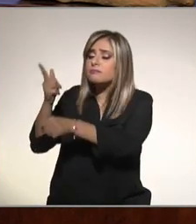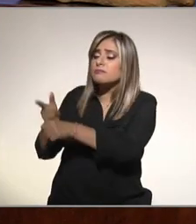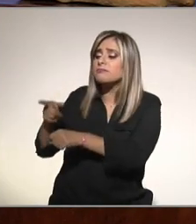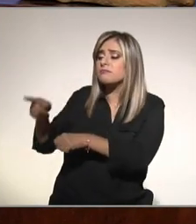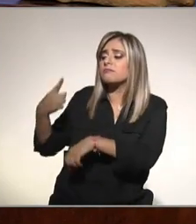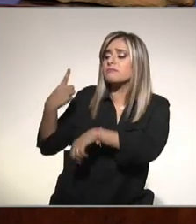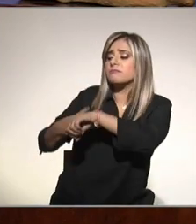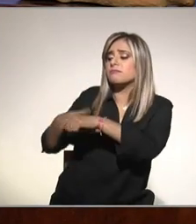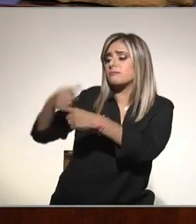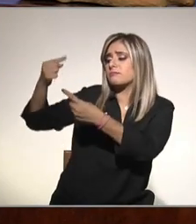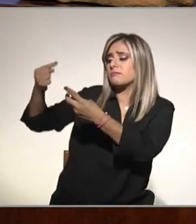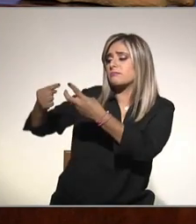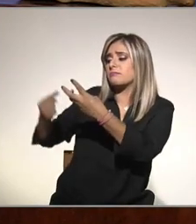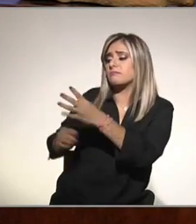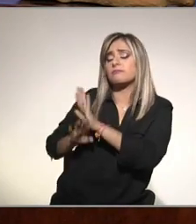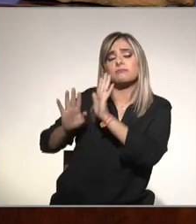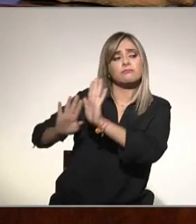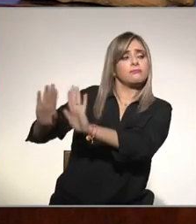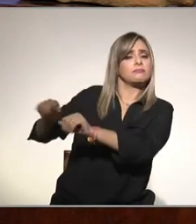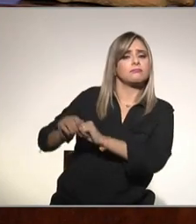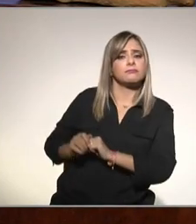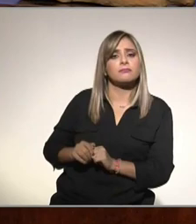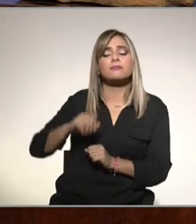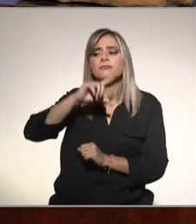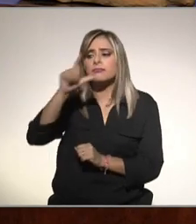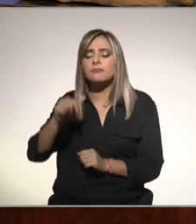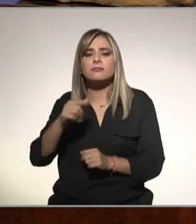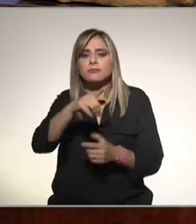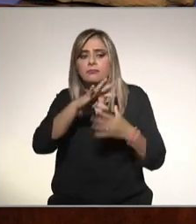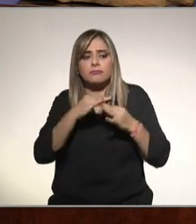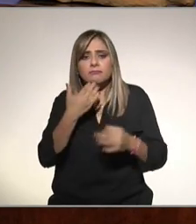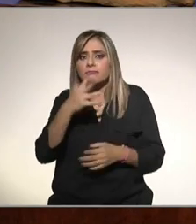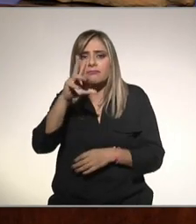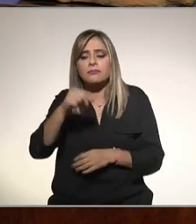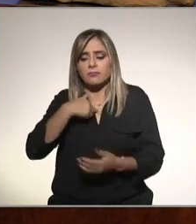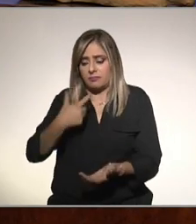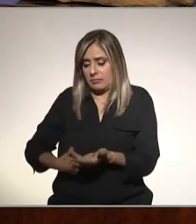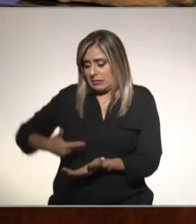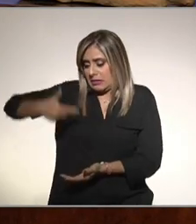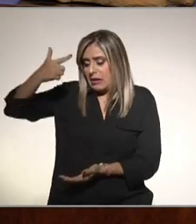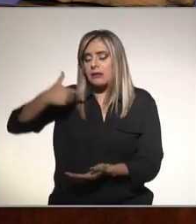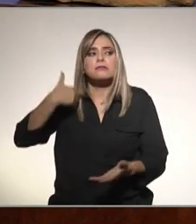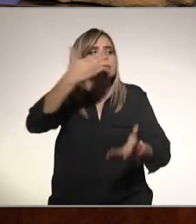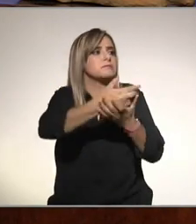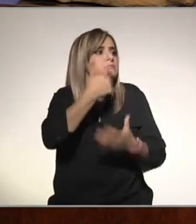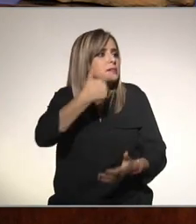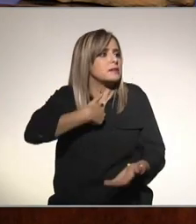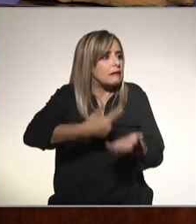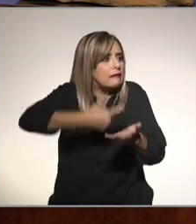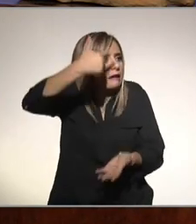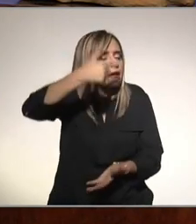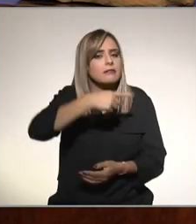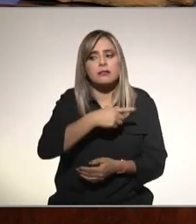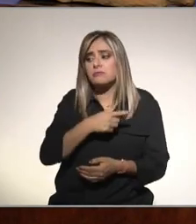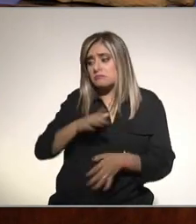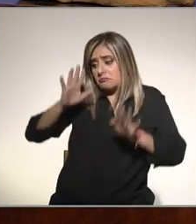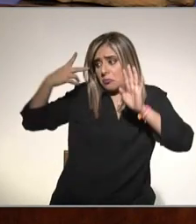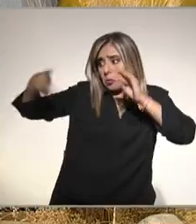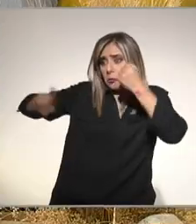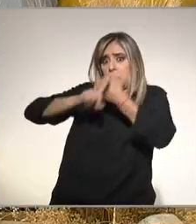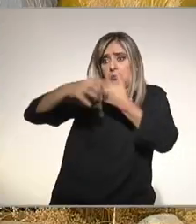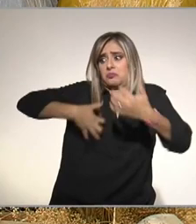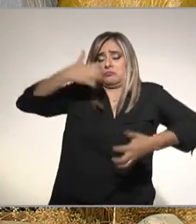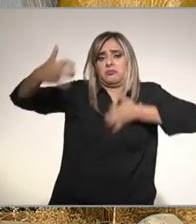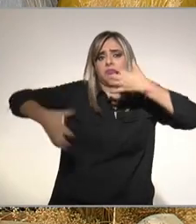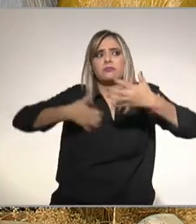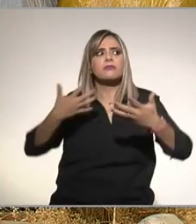inicio pero si hay complicaciones después de que ellos no nos explicaron bien entonces se molestan y dicen ni siquiera le diagnostican a uno